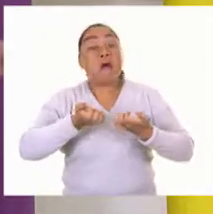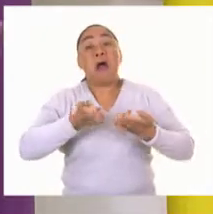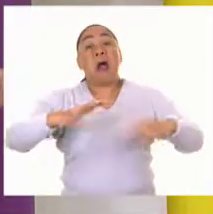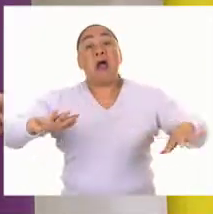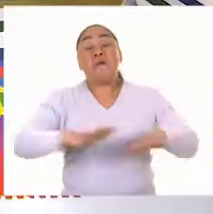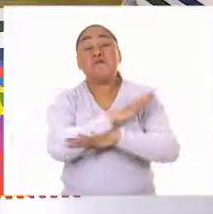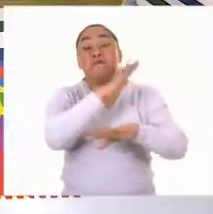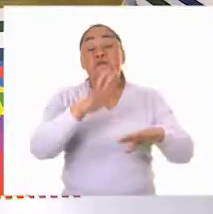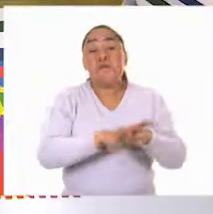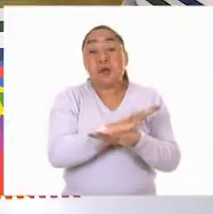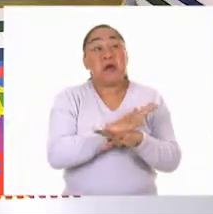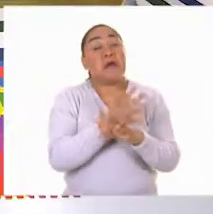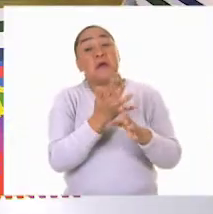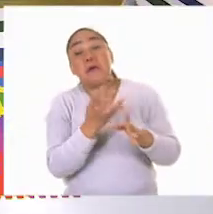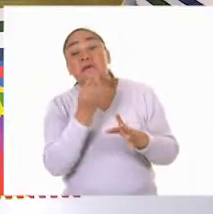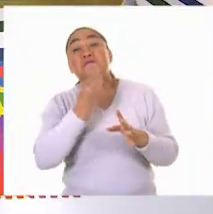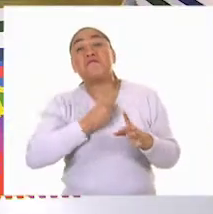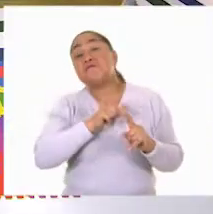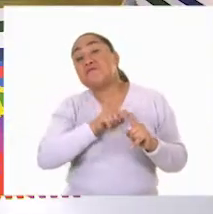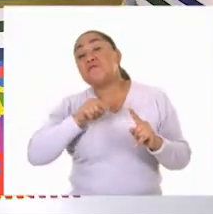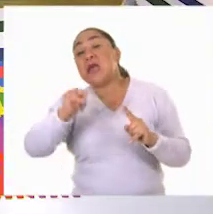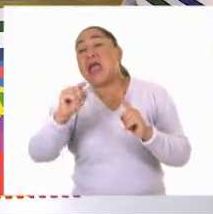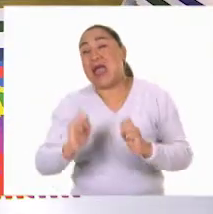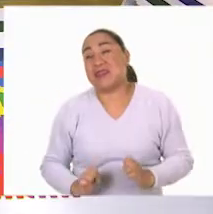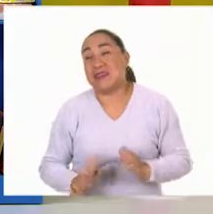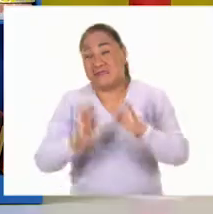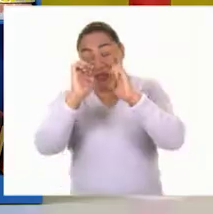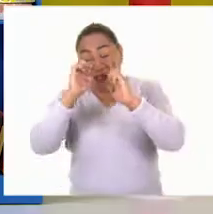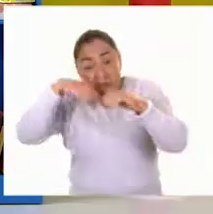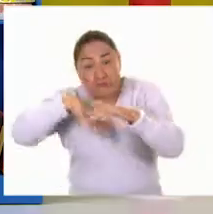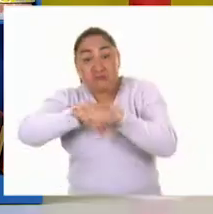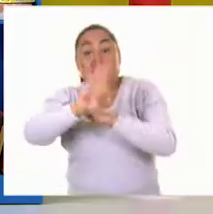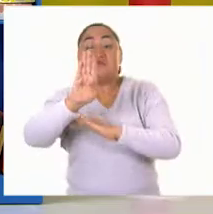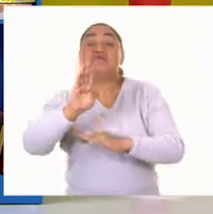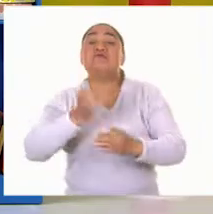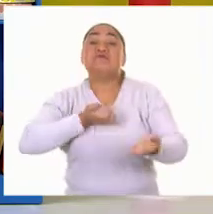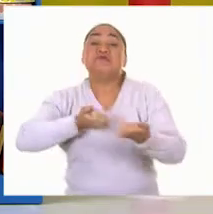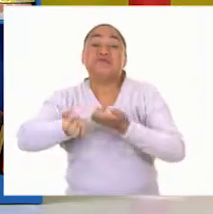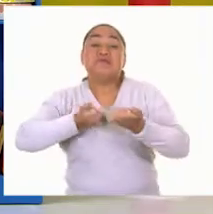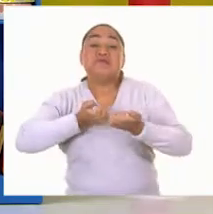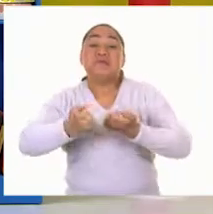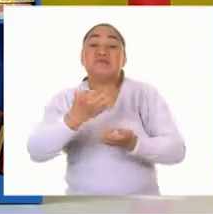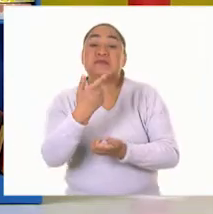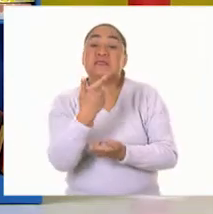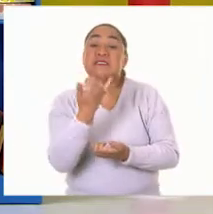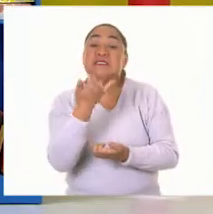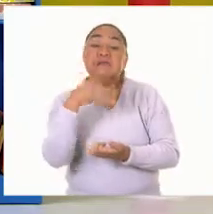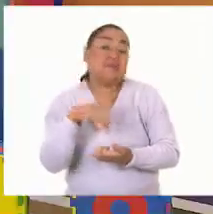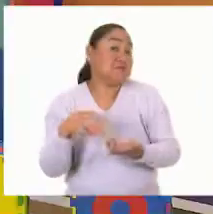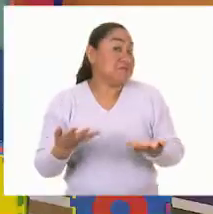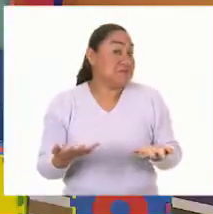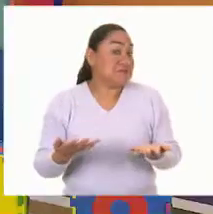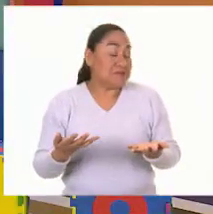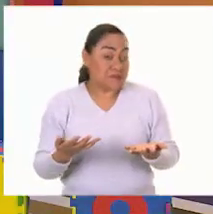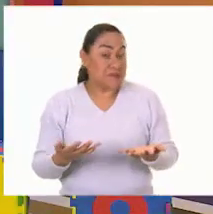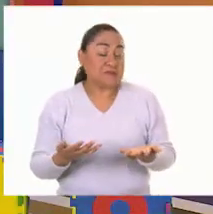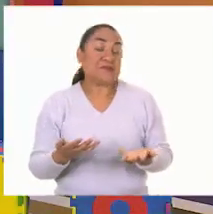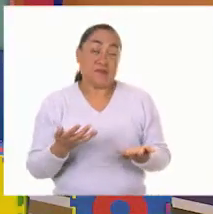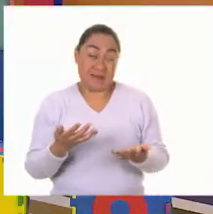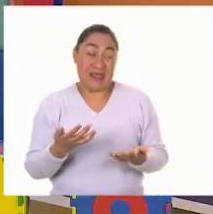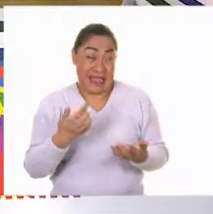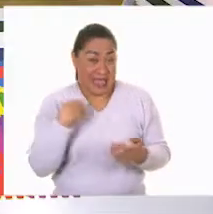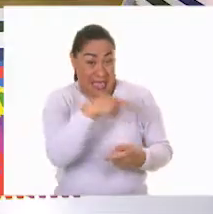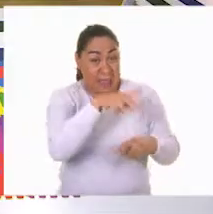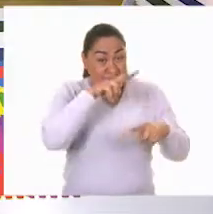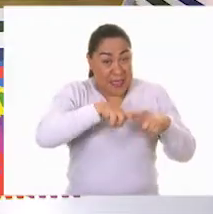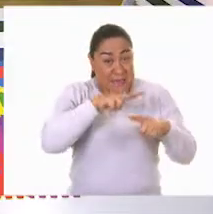y bueno, ahora hago el ejercicio. Bueno, ahorita no lo hago, pero cuando se podía ir a los gimnasios, iba a ese gimnasio. O sea, dejé de hacer mi ejercicio